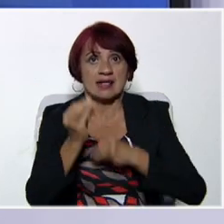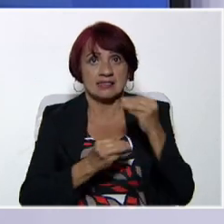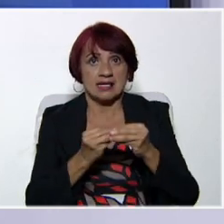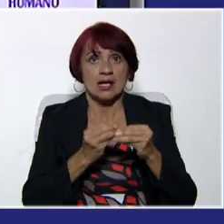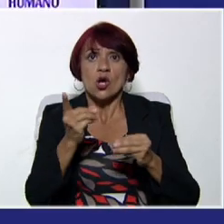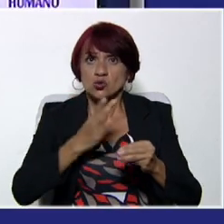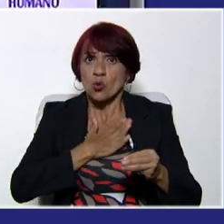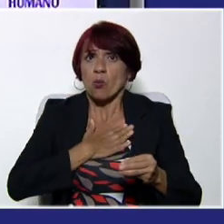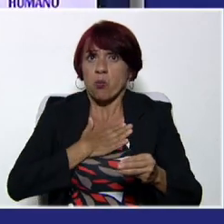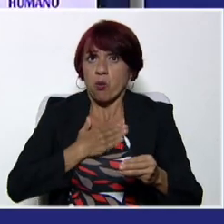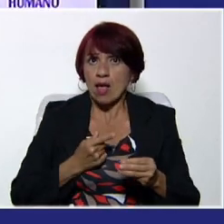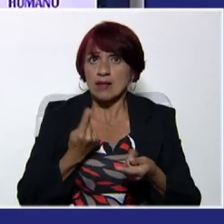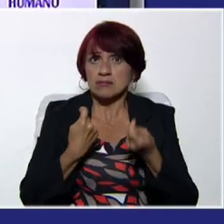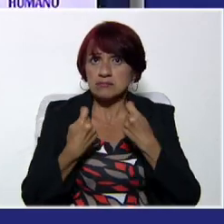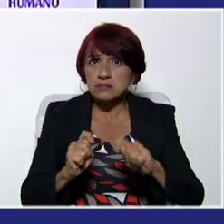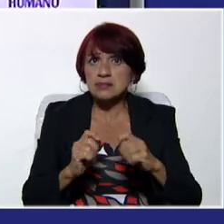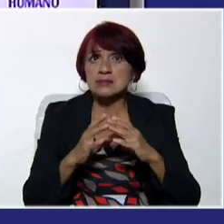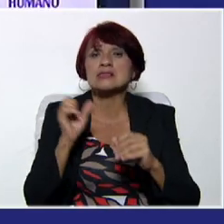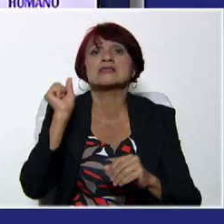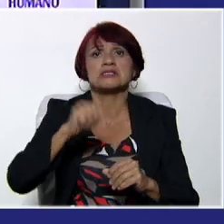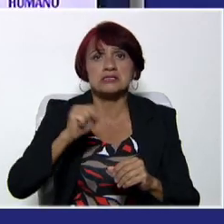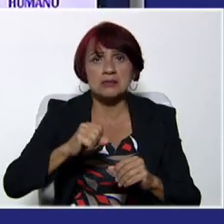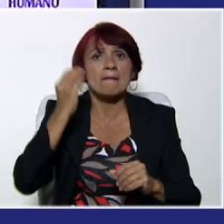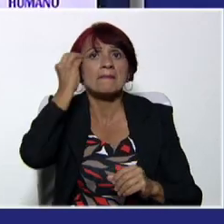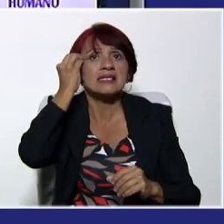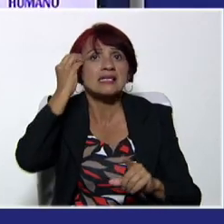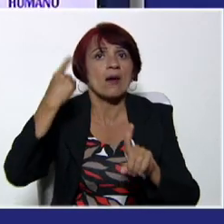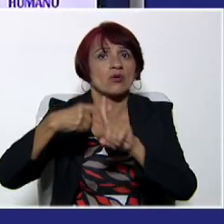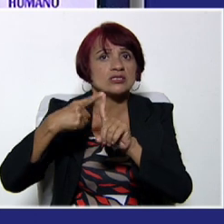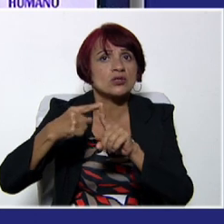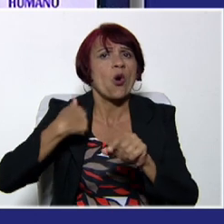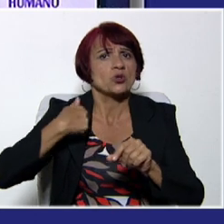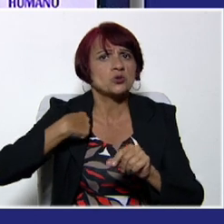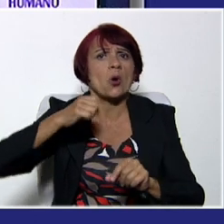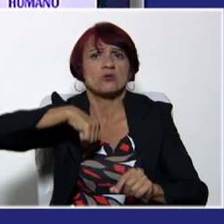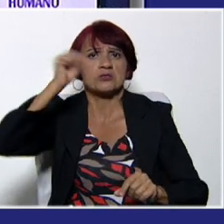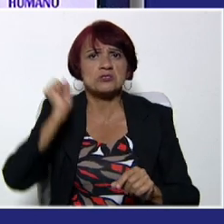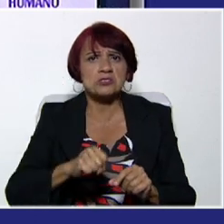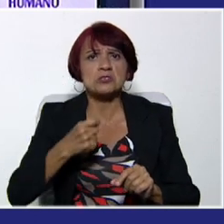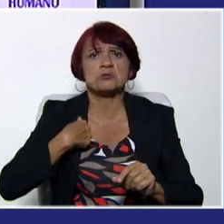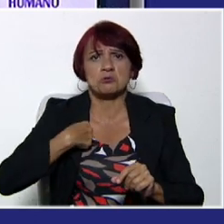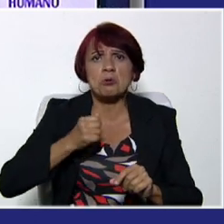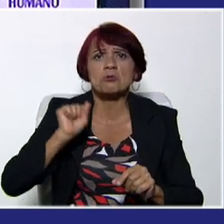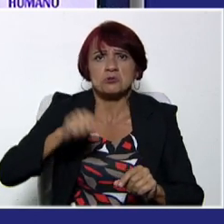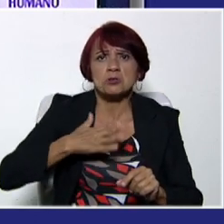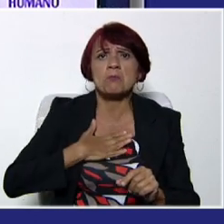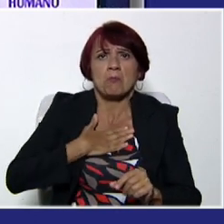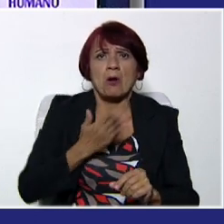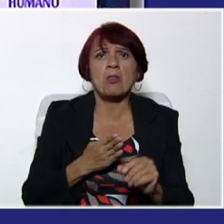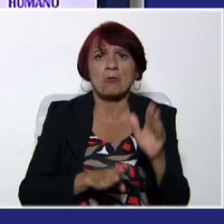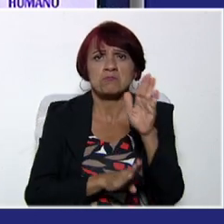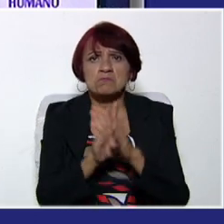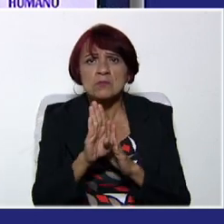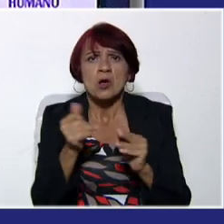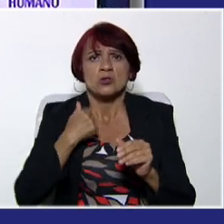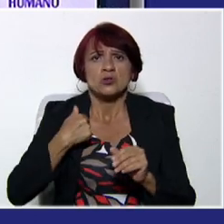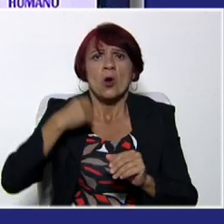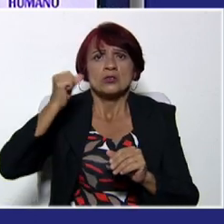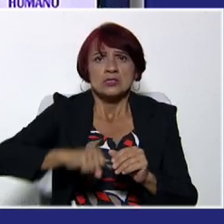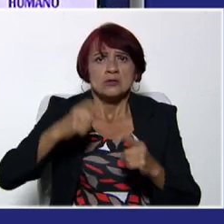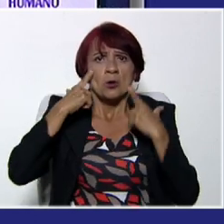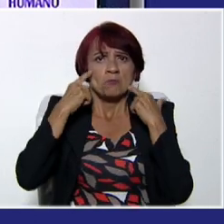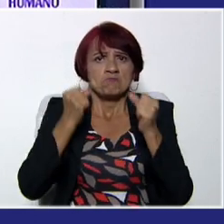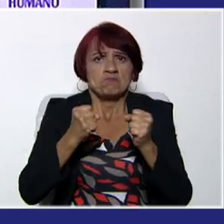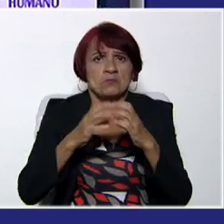lograrás? Sí, lo lograrás. Siempre tienes que pensar en positivo. ¿Lo voy a lograr? Soy capaz. Soy capaz. Fíjate, aquí lo